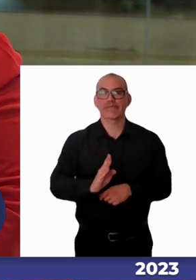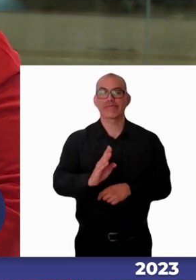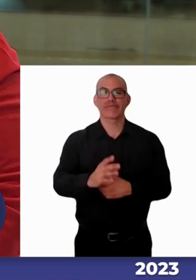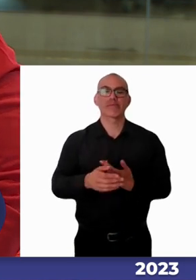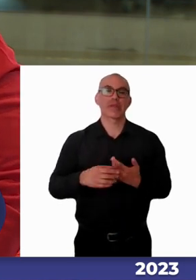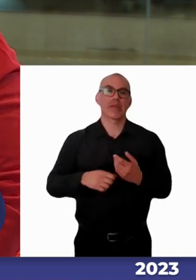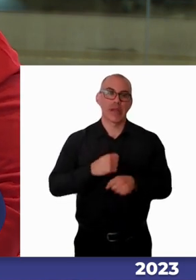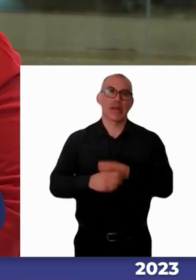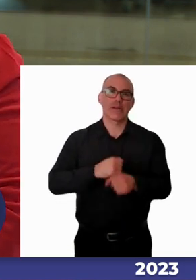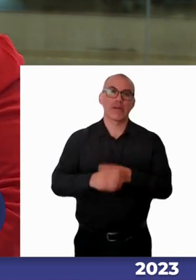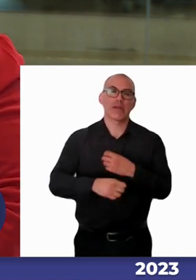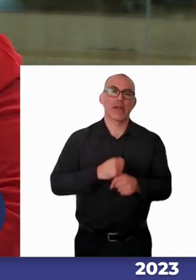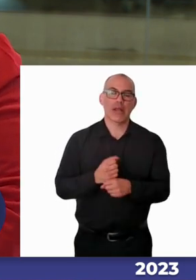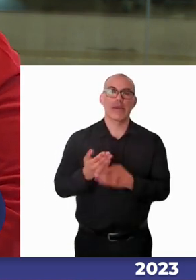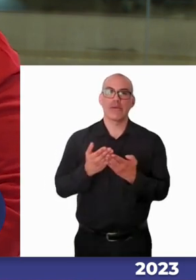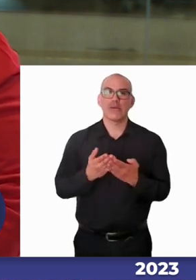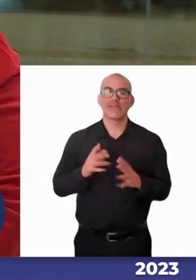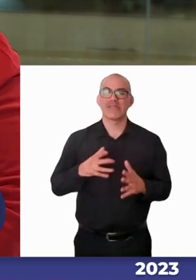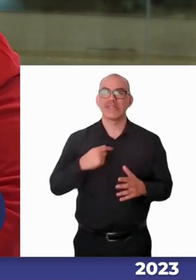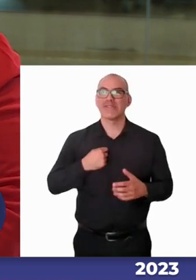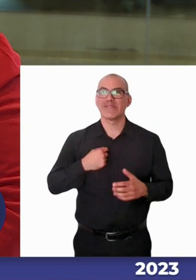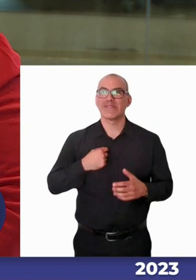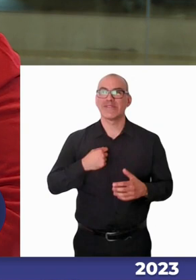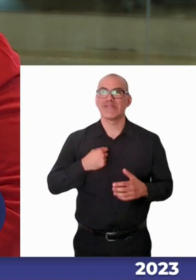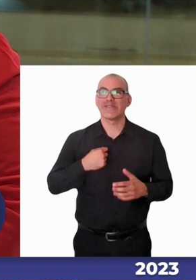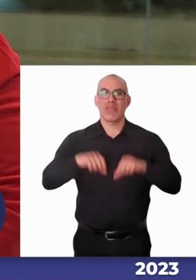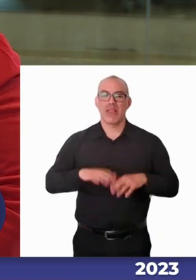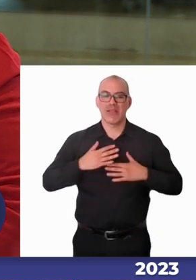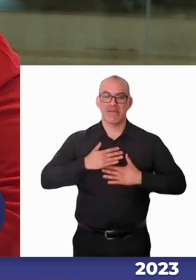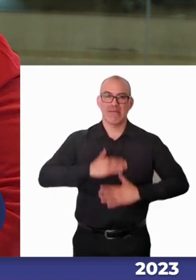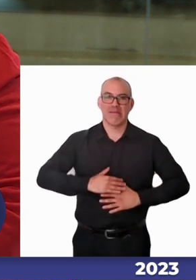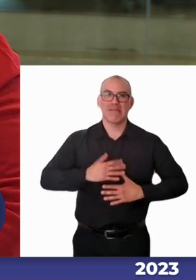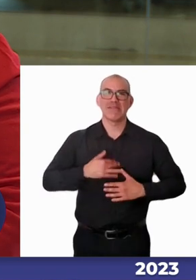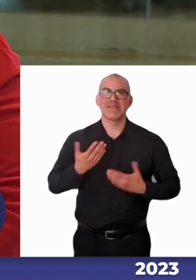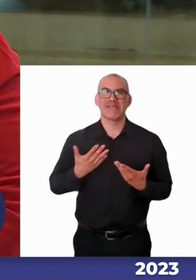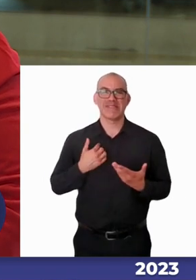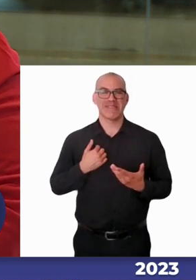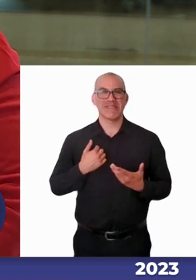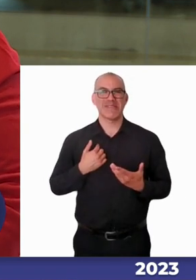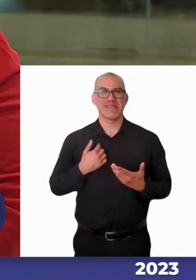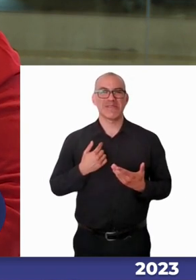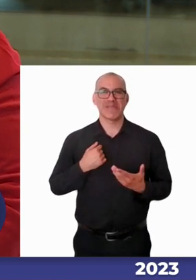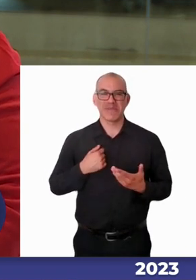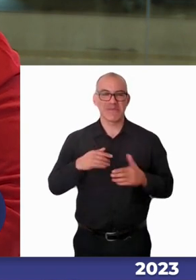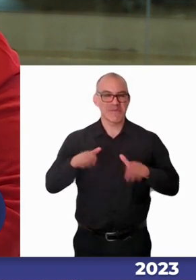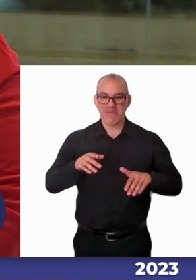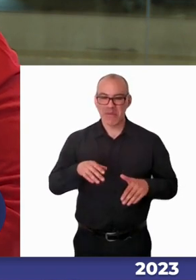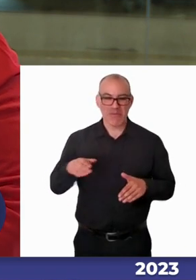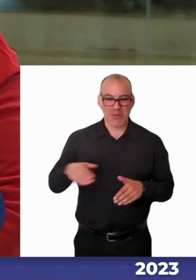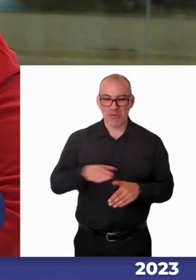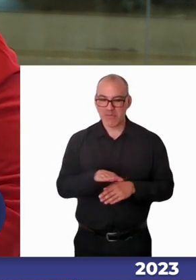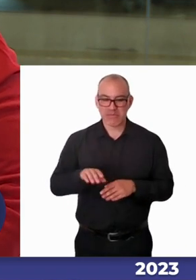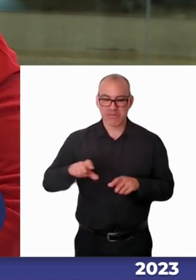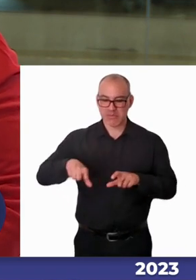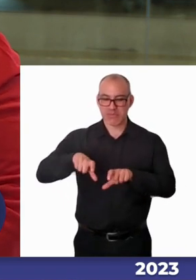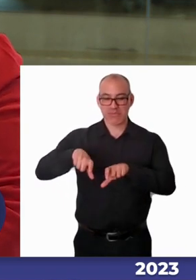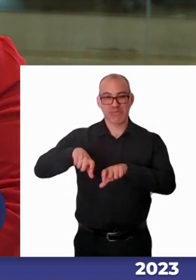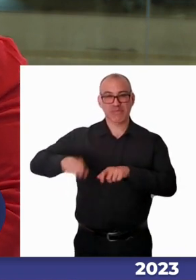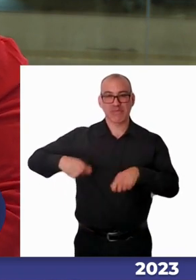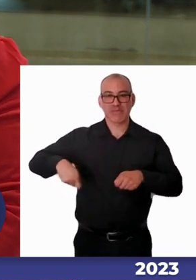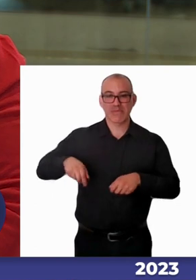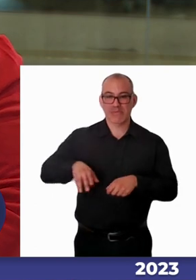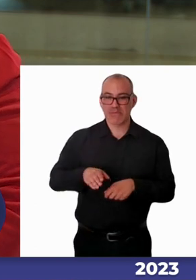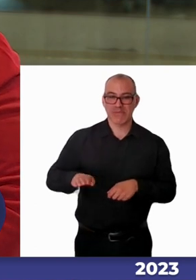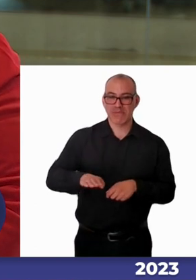volver, o sea, puedo volver a un territorio donde en el mismo territorio yo me lesioné, donde en ese mismo territorio me vi